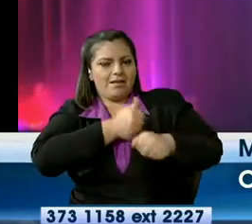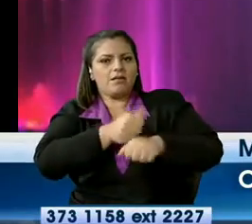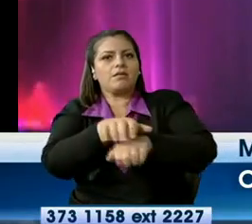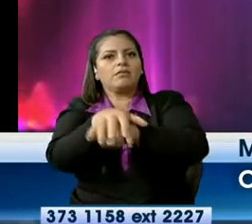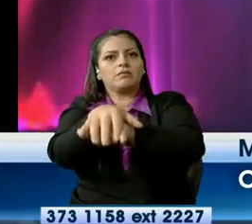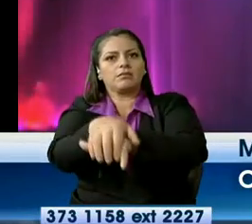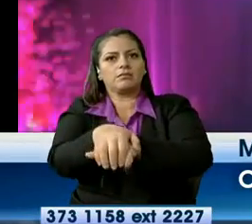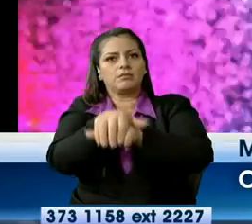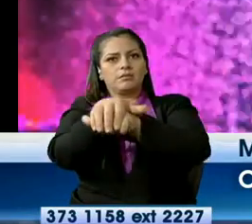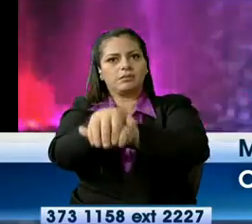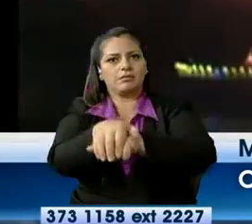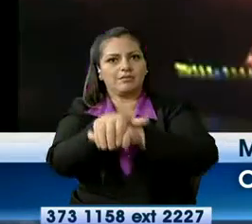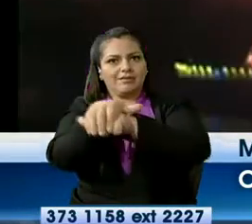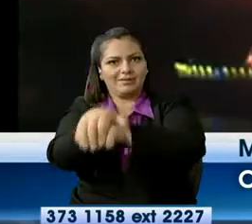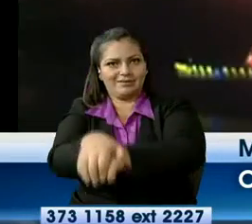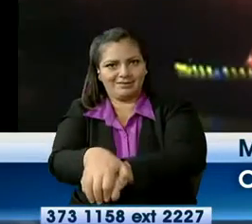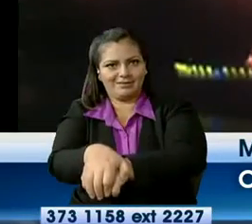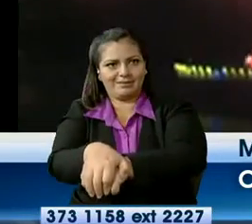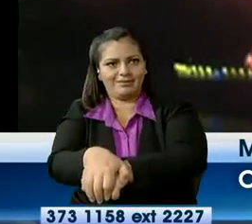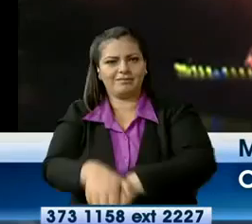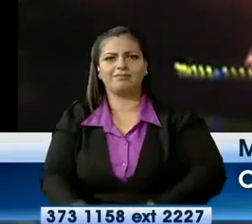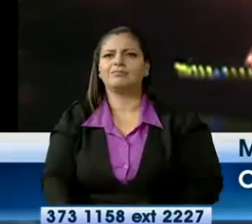un espectáculo único en la ciudad.